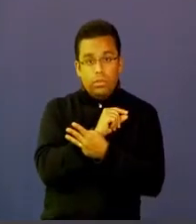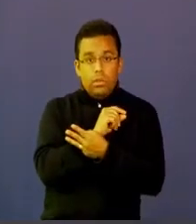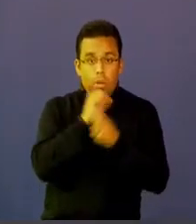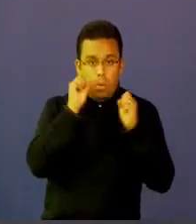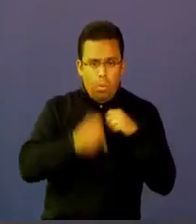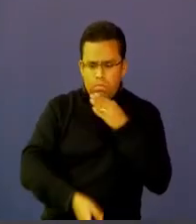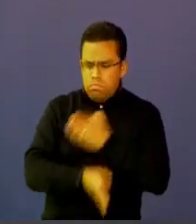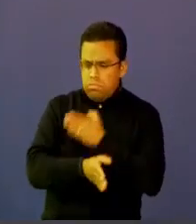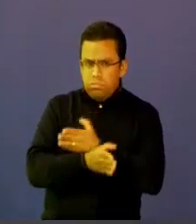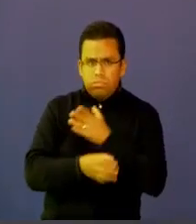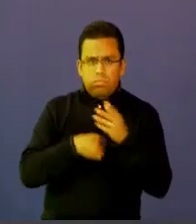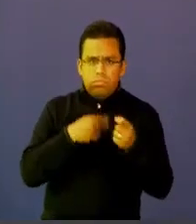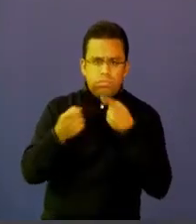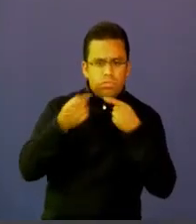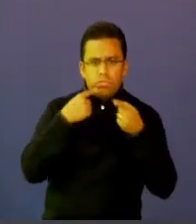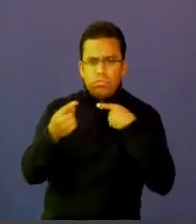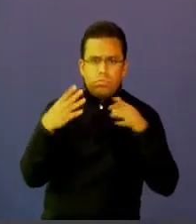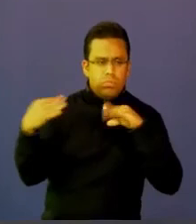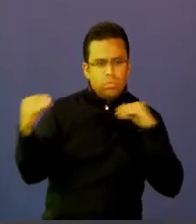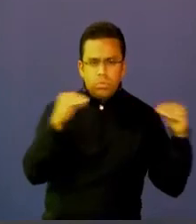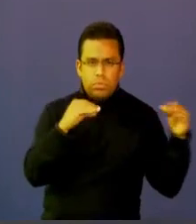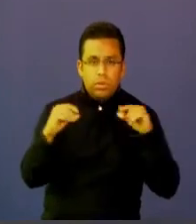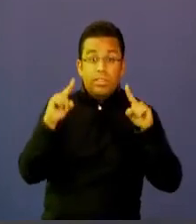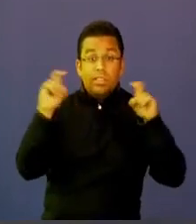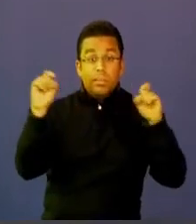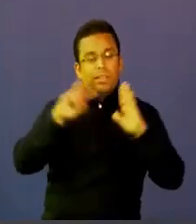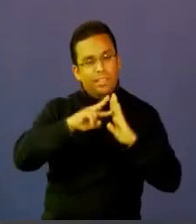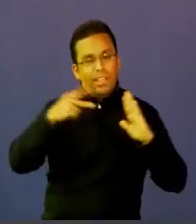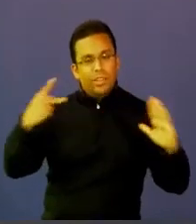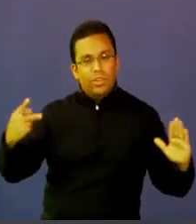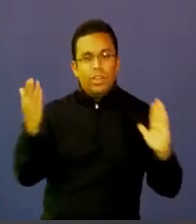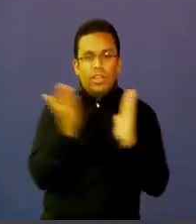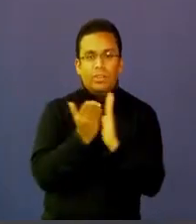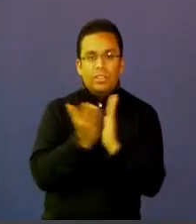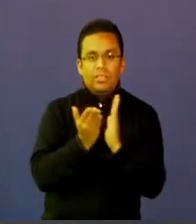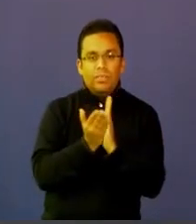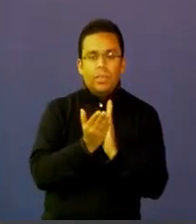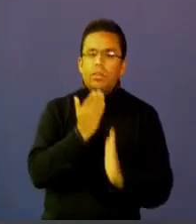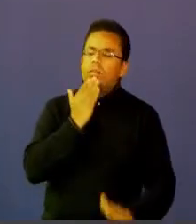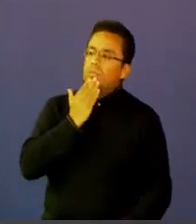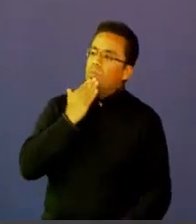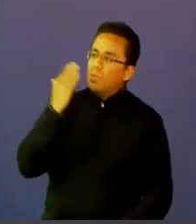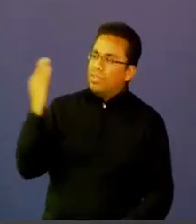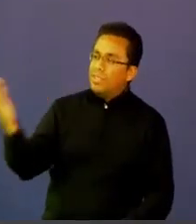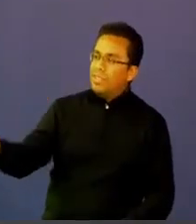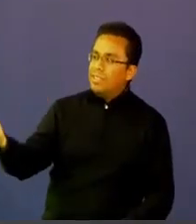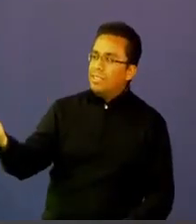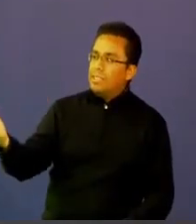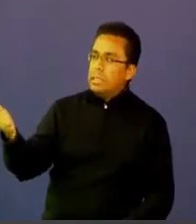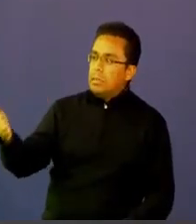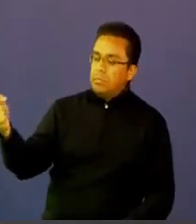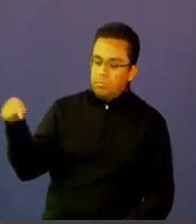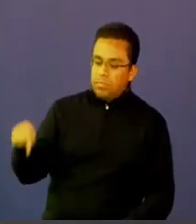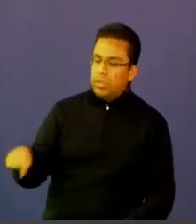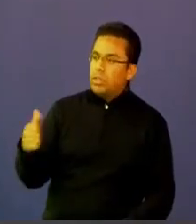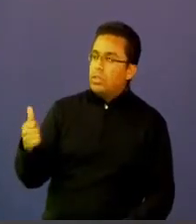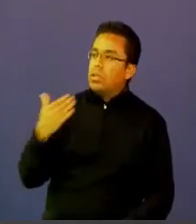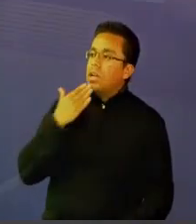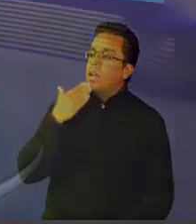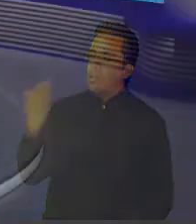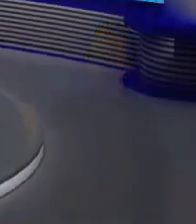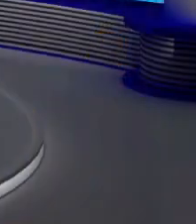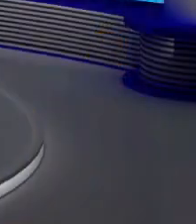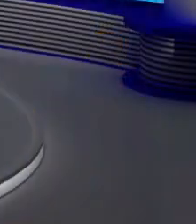esta gran conversación alrededor de la tecnología y la educación muchísimas gracias Carlos nuevamente por acompañarnos en esta